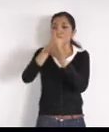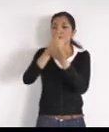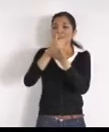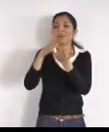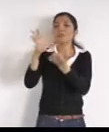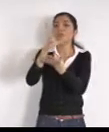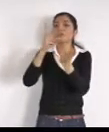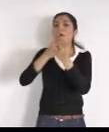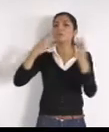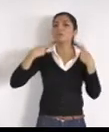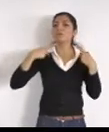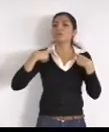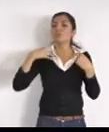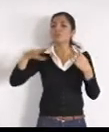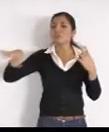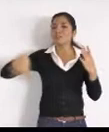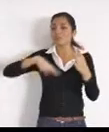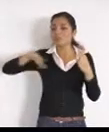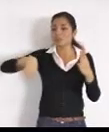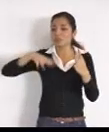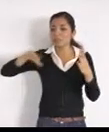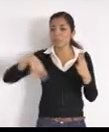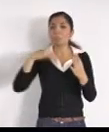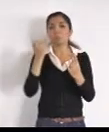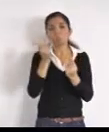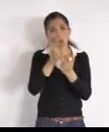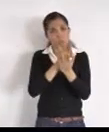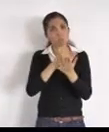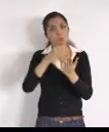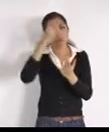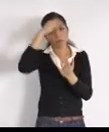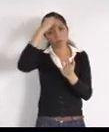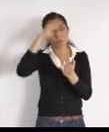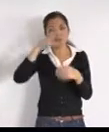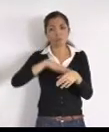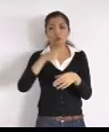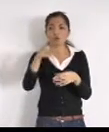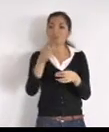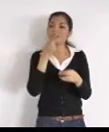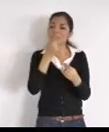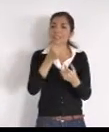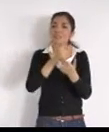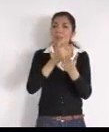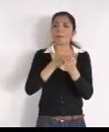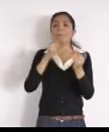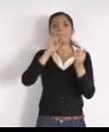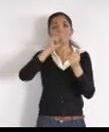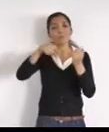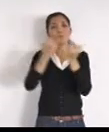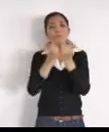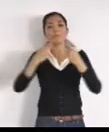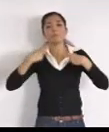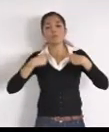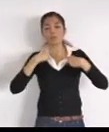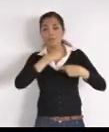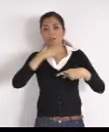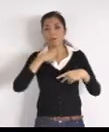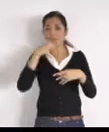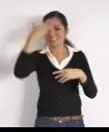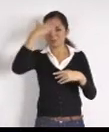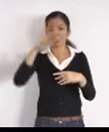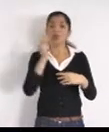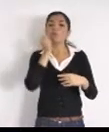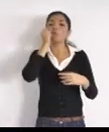cosas, que dices, y lo vamos a incorporar, a las gestiones, que estamos haciendo, ante la Secretaría de Movilidad, me parece que tienes, una buena idea, en este tema,